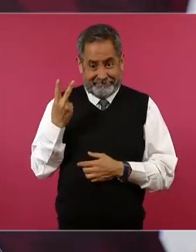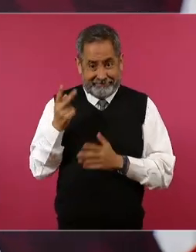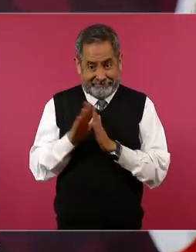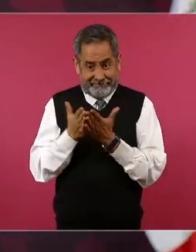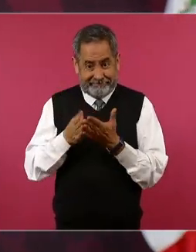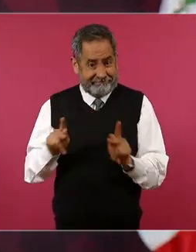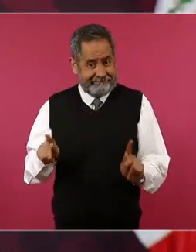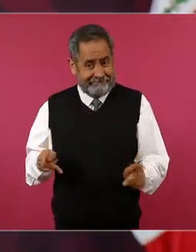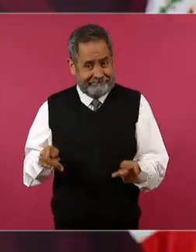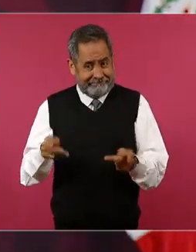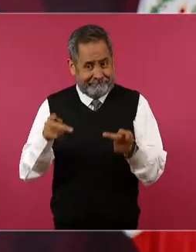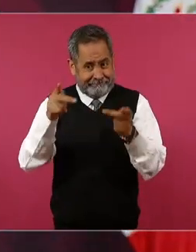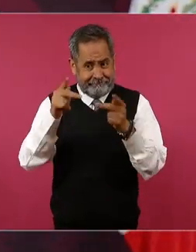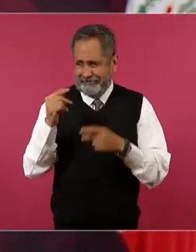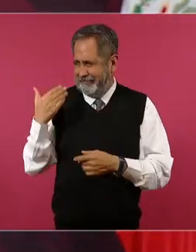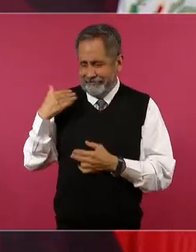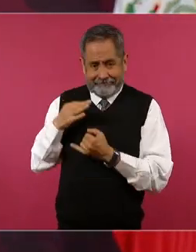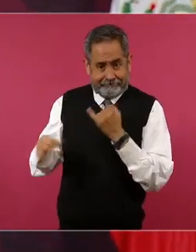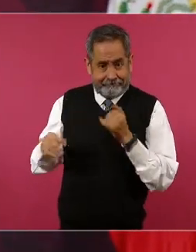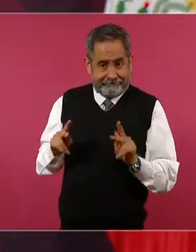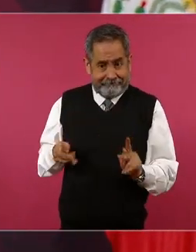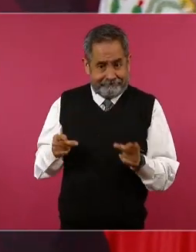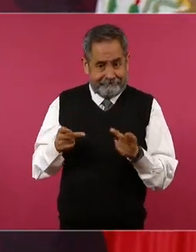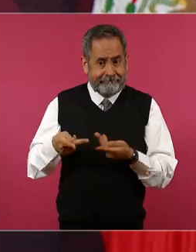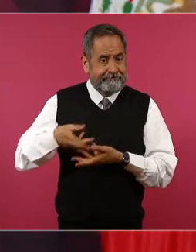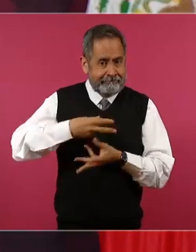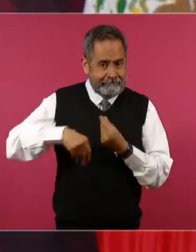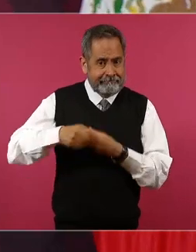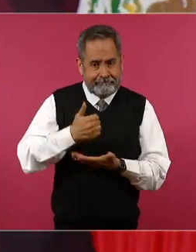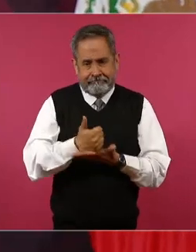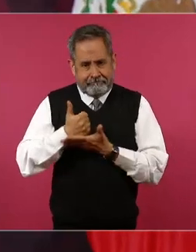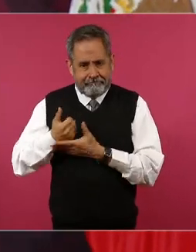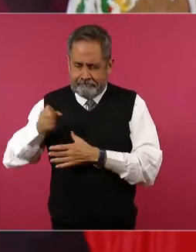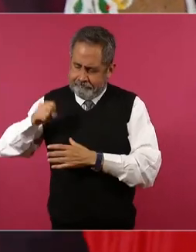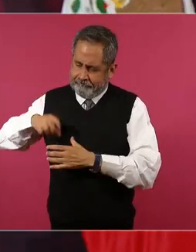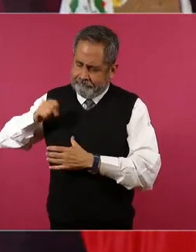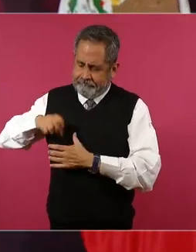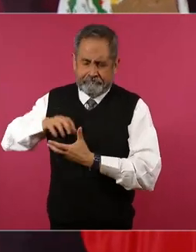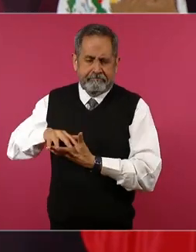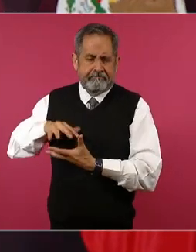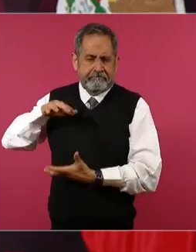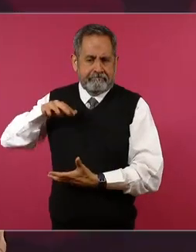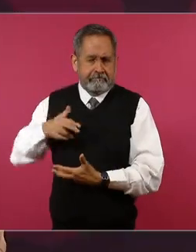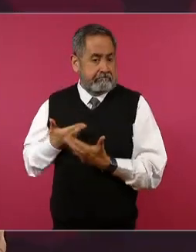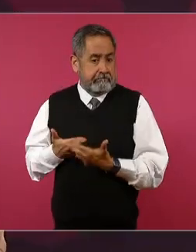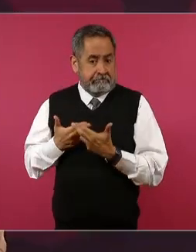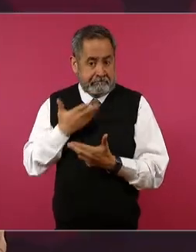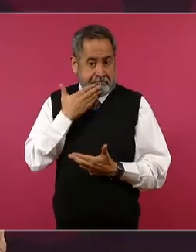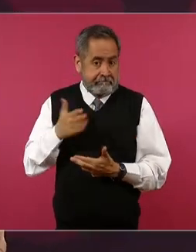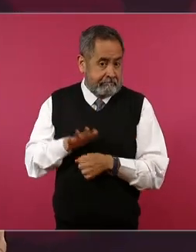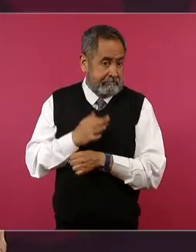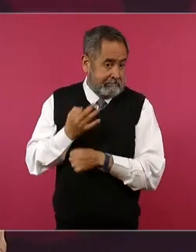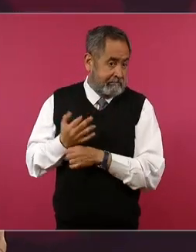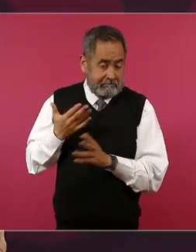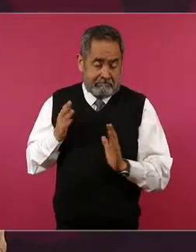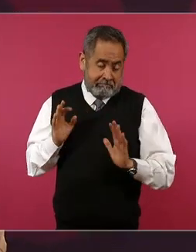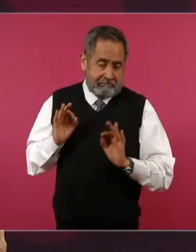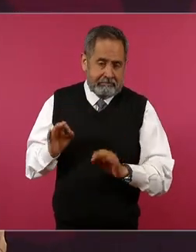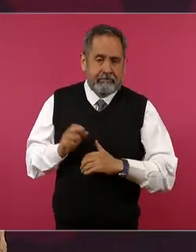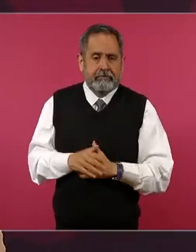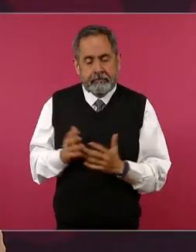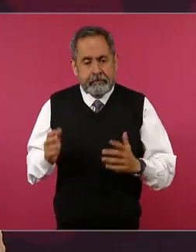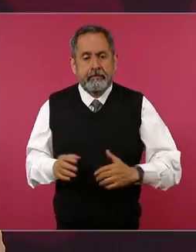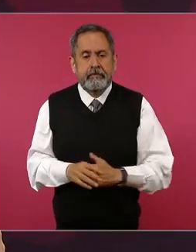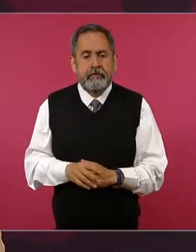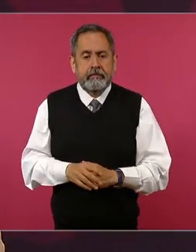este último me está ayudando bastante y